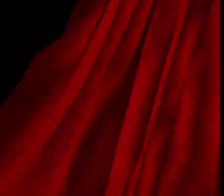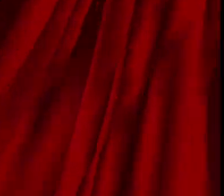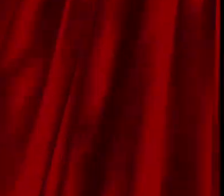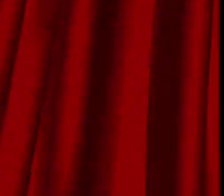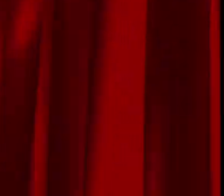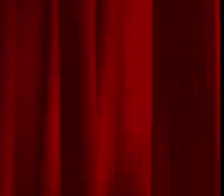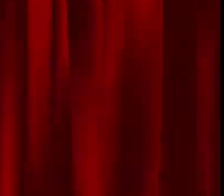¡Gracias! ¡Gracias! ¡Gracias!